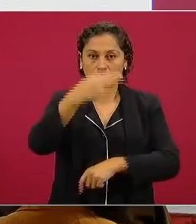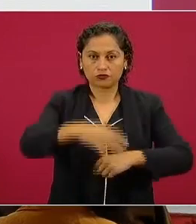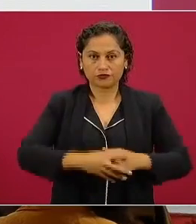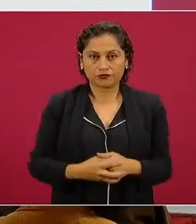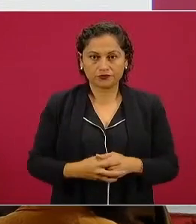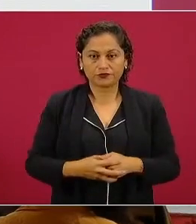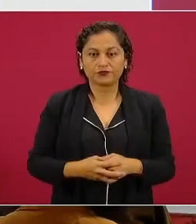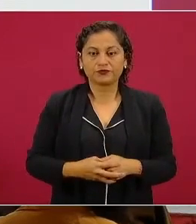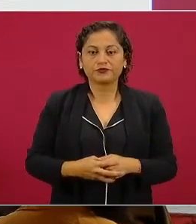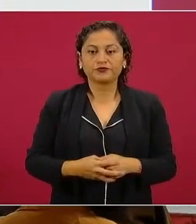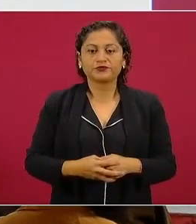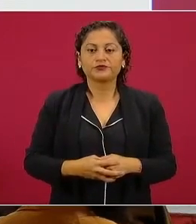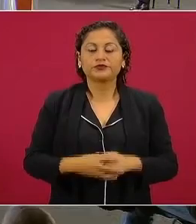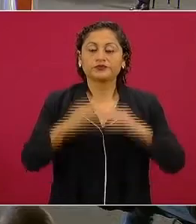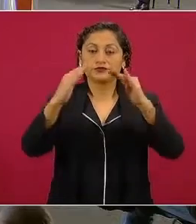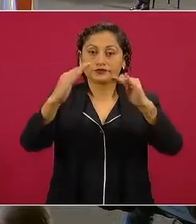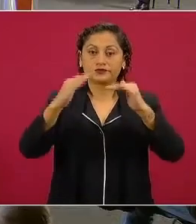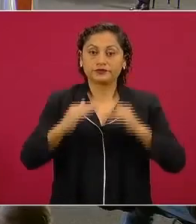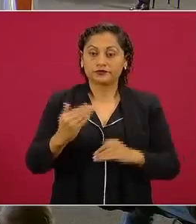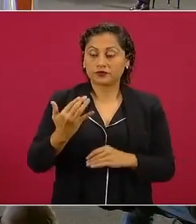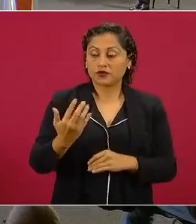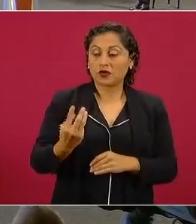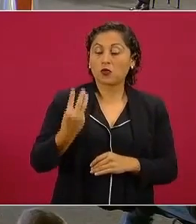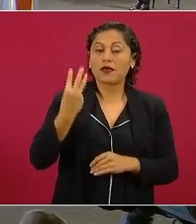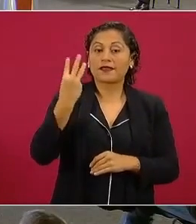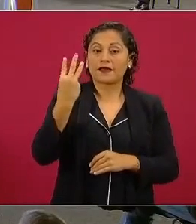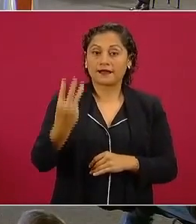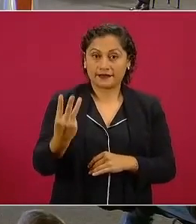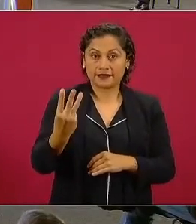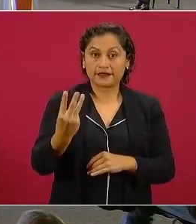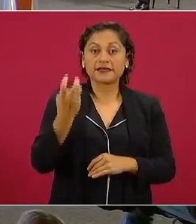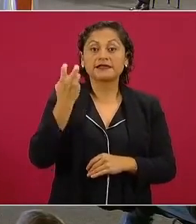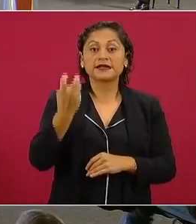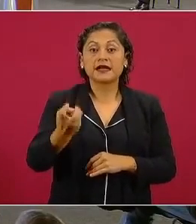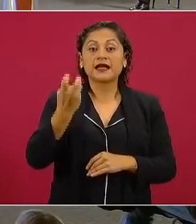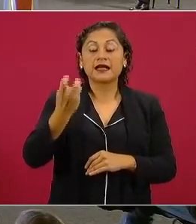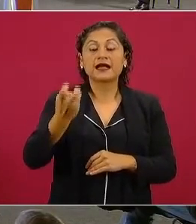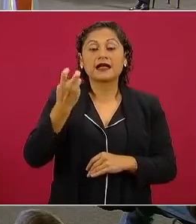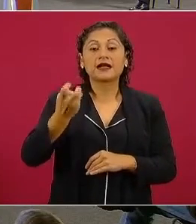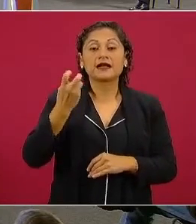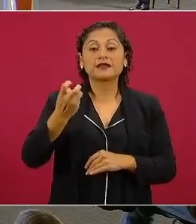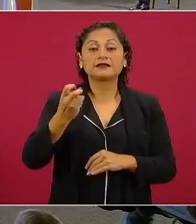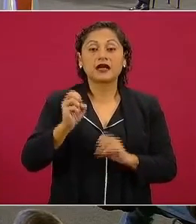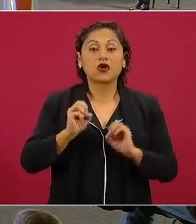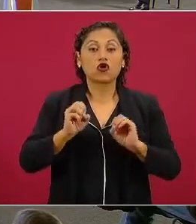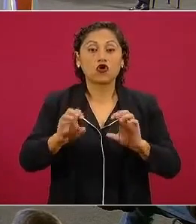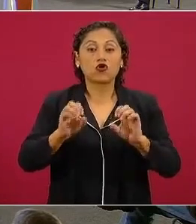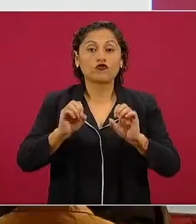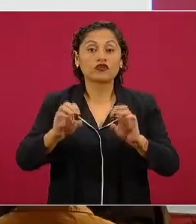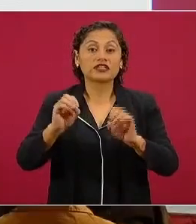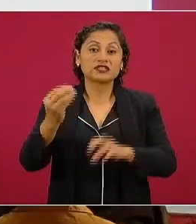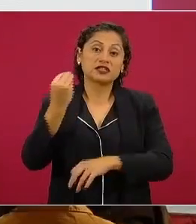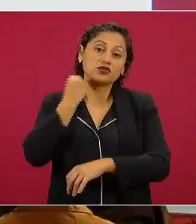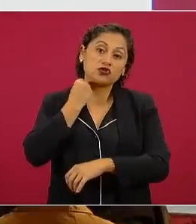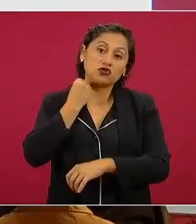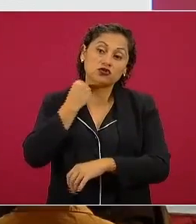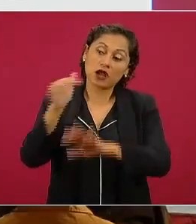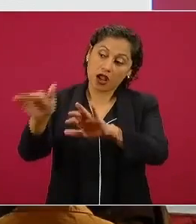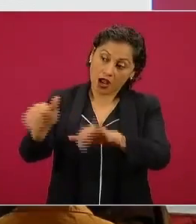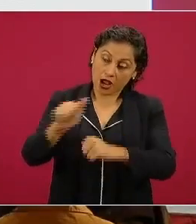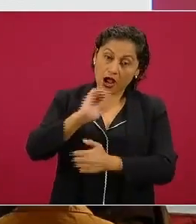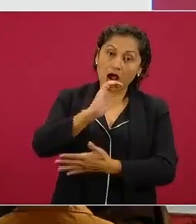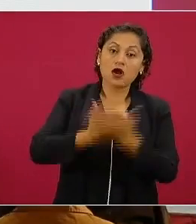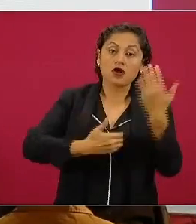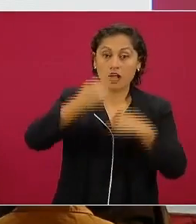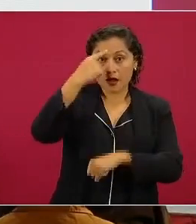53 no se autorizará la contratación de despachos para elaborar proyectos de ley porque aparte de que se tenía